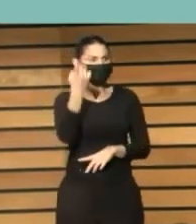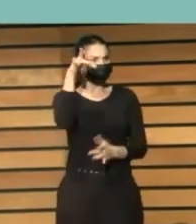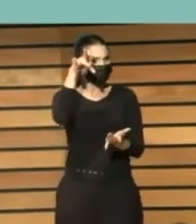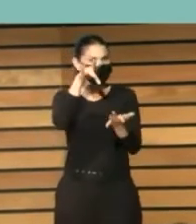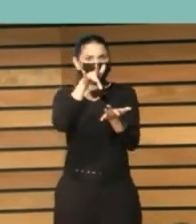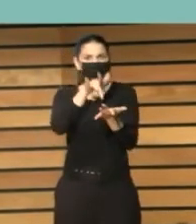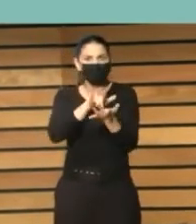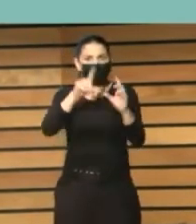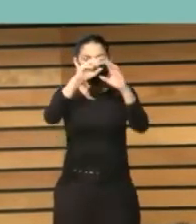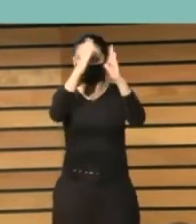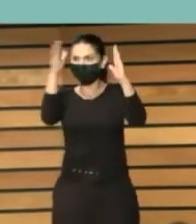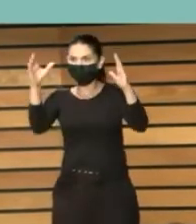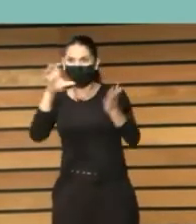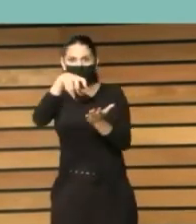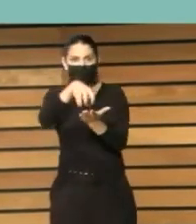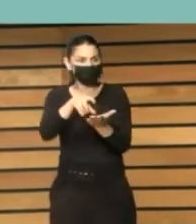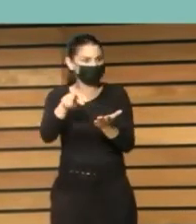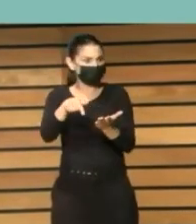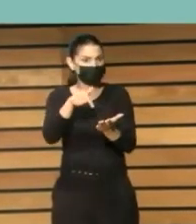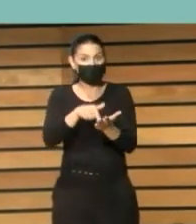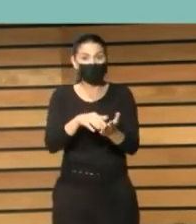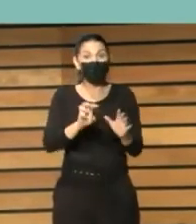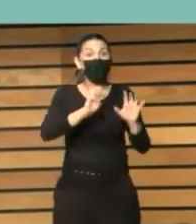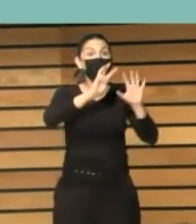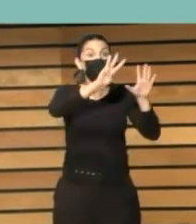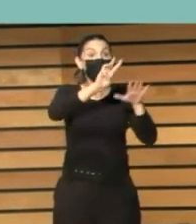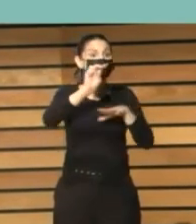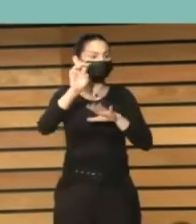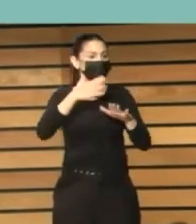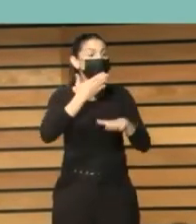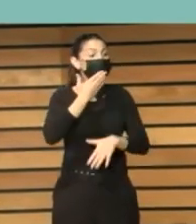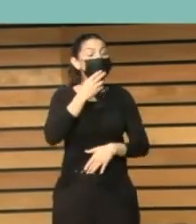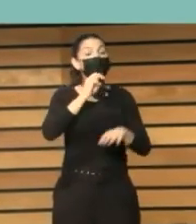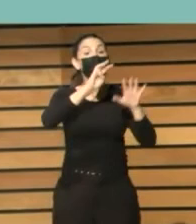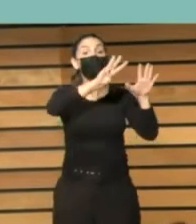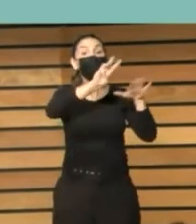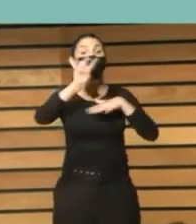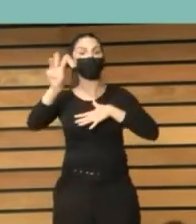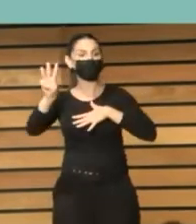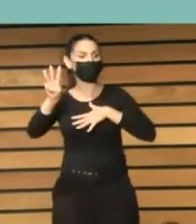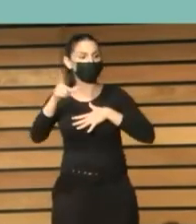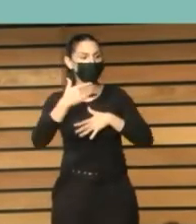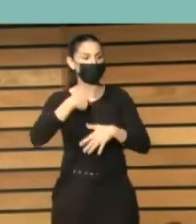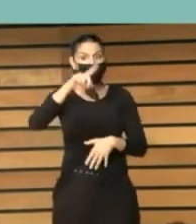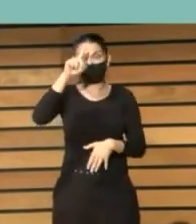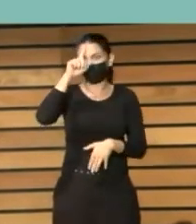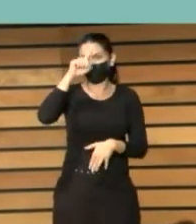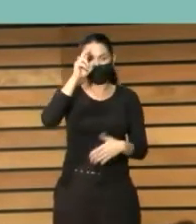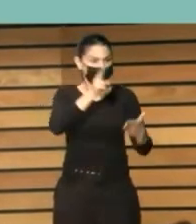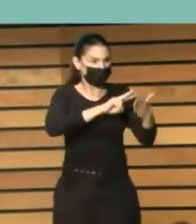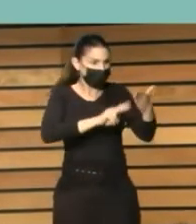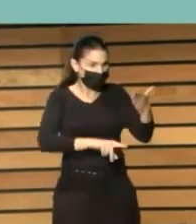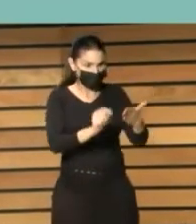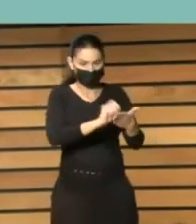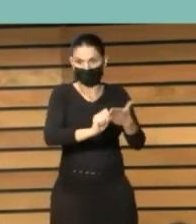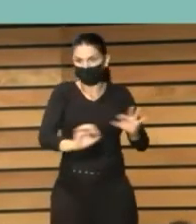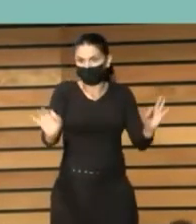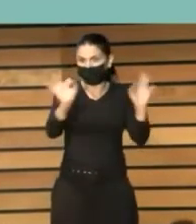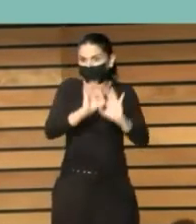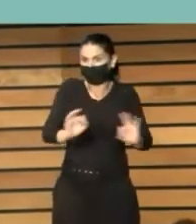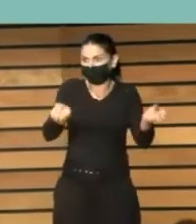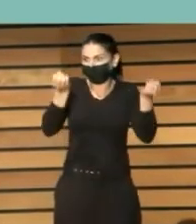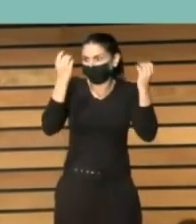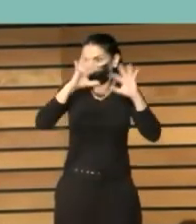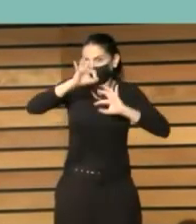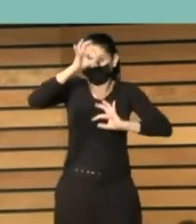prácticamente no sabía leer ni escribir pero muy decidida se inscribió en uno de los clubes de lectura de la